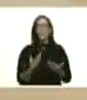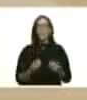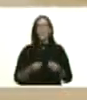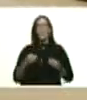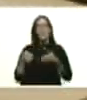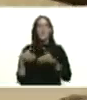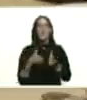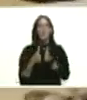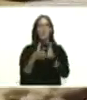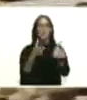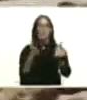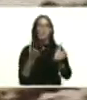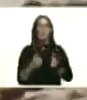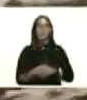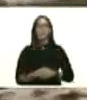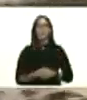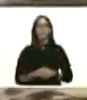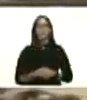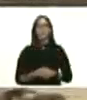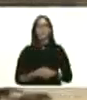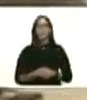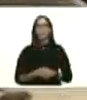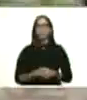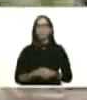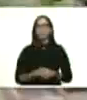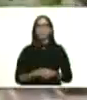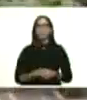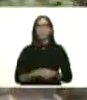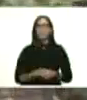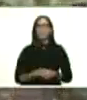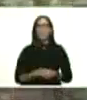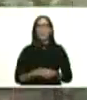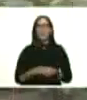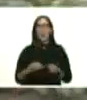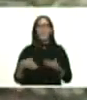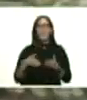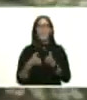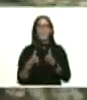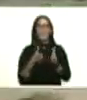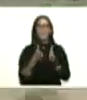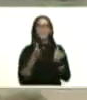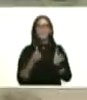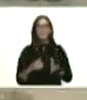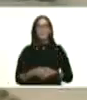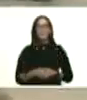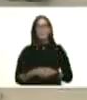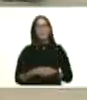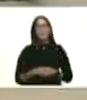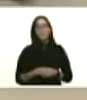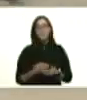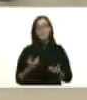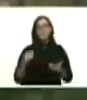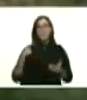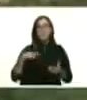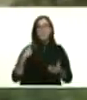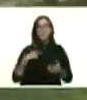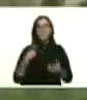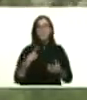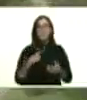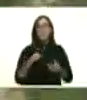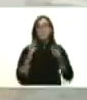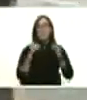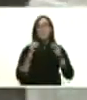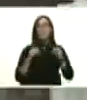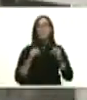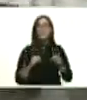igualmente en alto peligro como usted puede ver ahorita como usted vio acaba de ver allí en el video eso que está allí